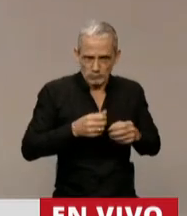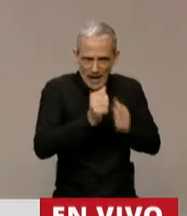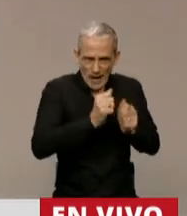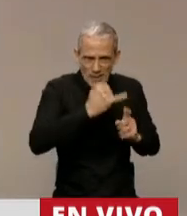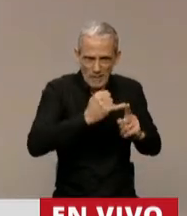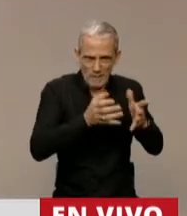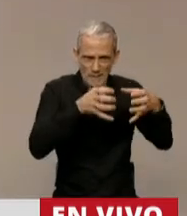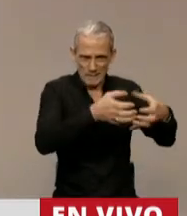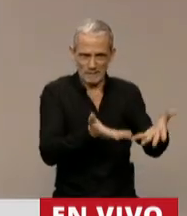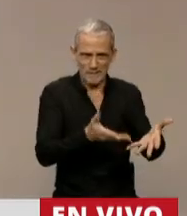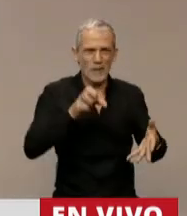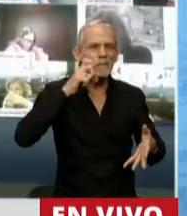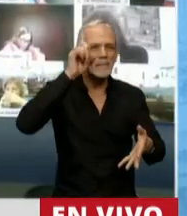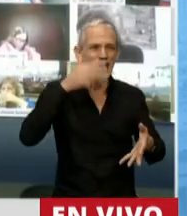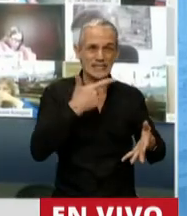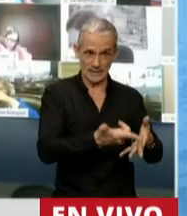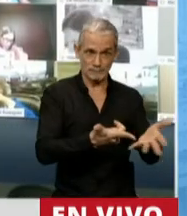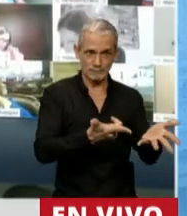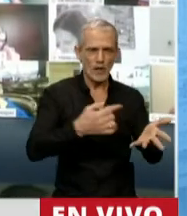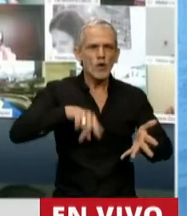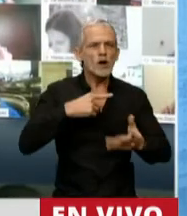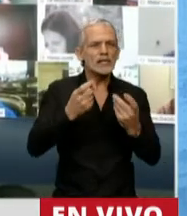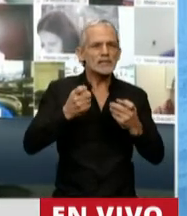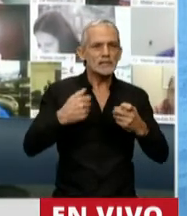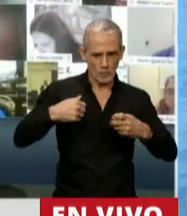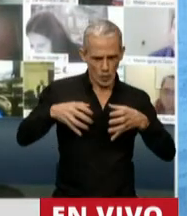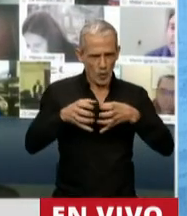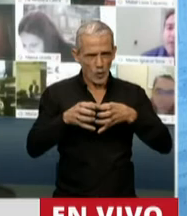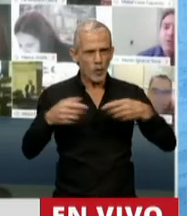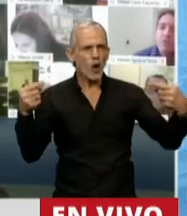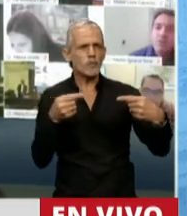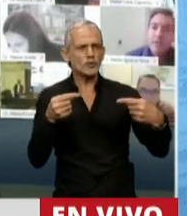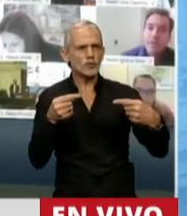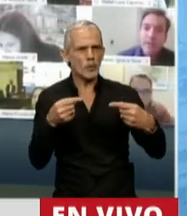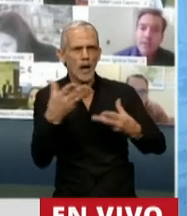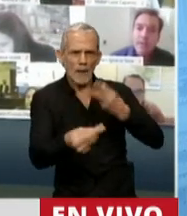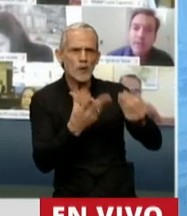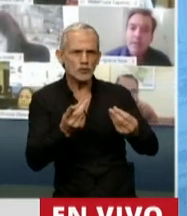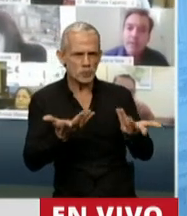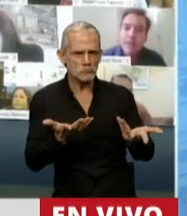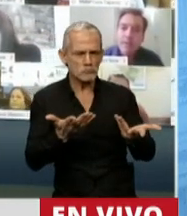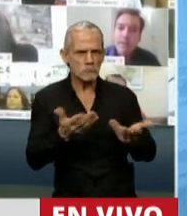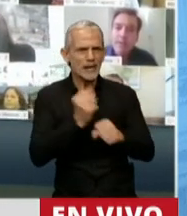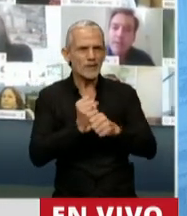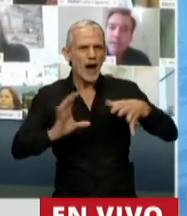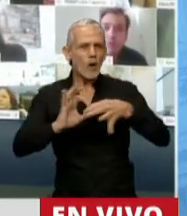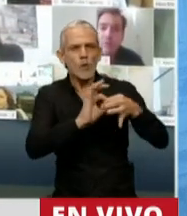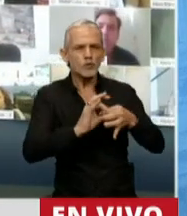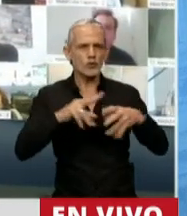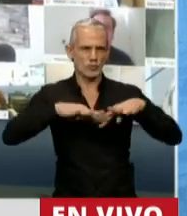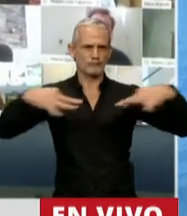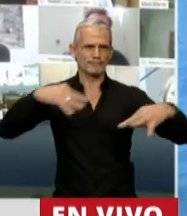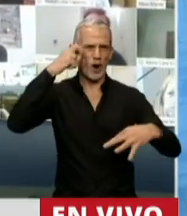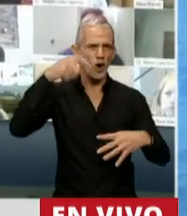Nosotros creemos que hace falta, dentro de esa posición constructiva, trabajar con todo el Congreso en una profunda